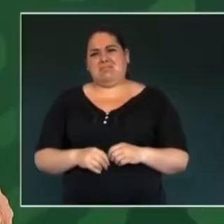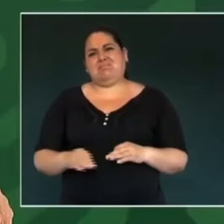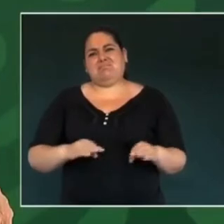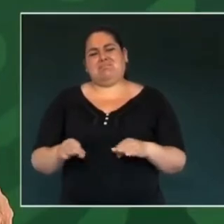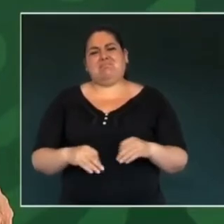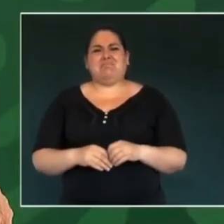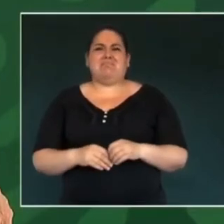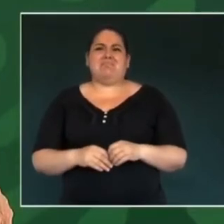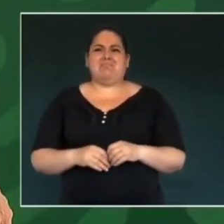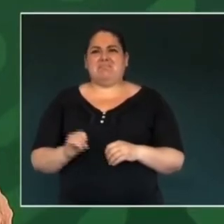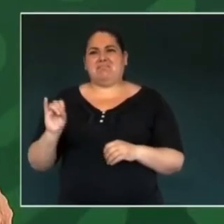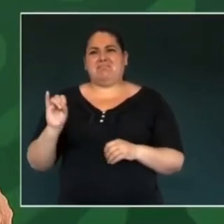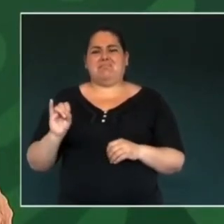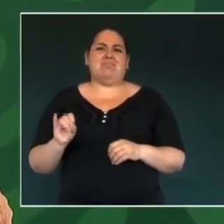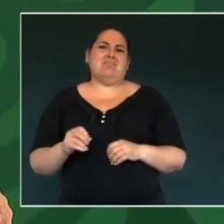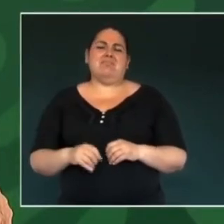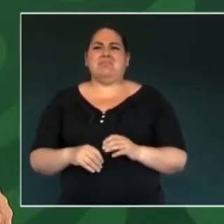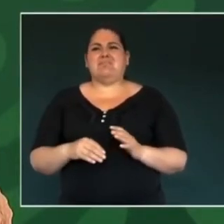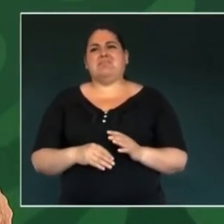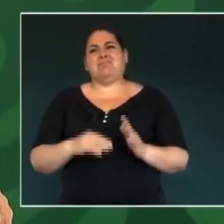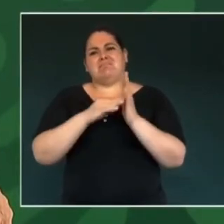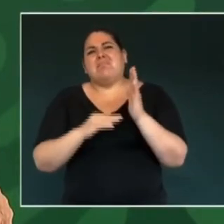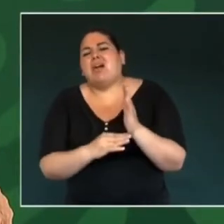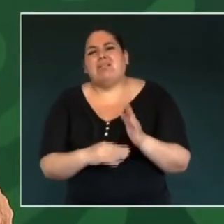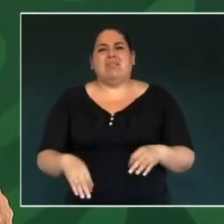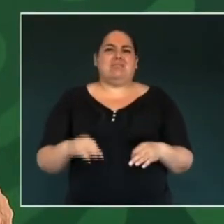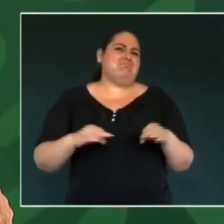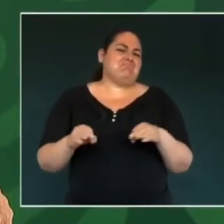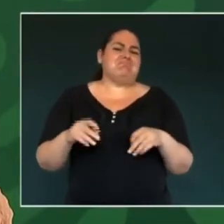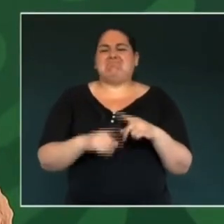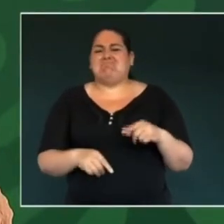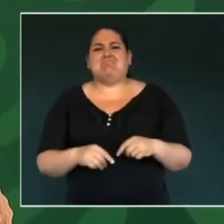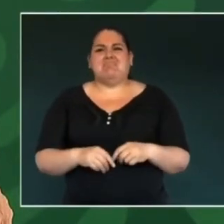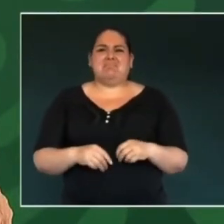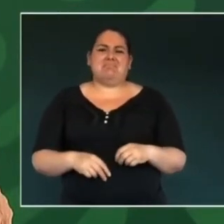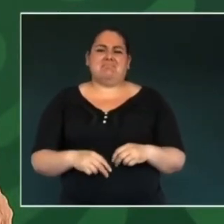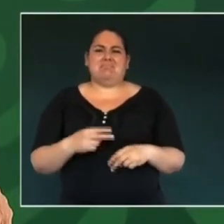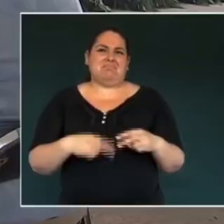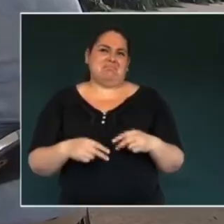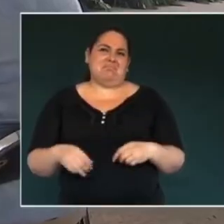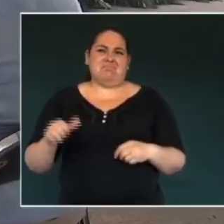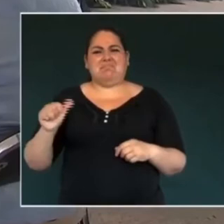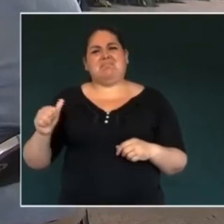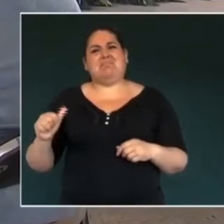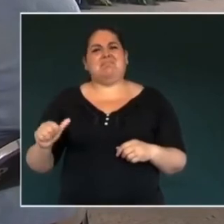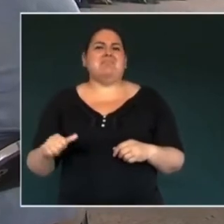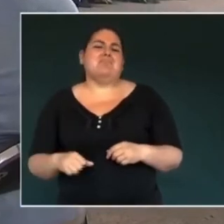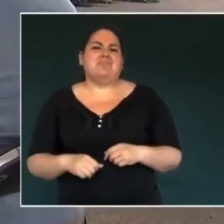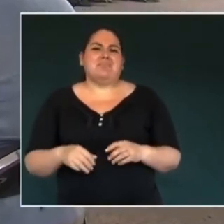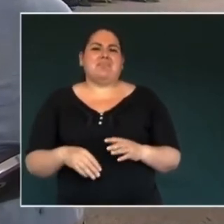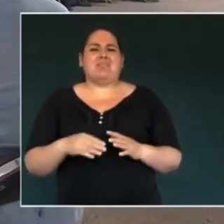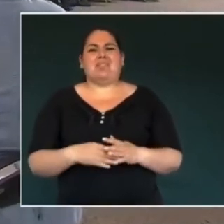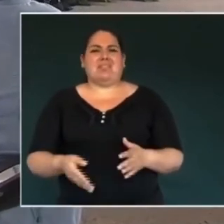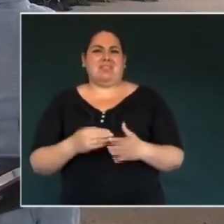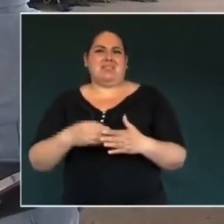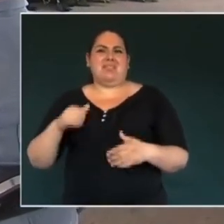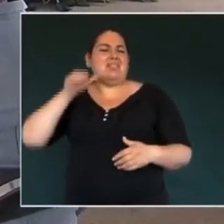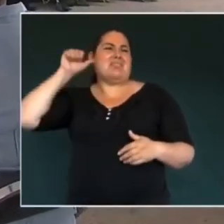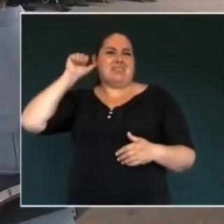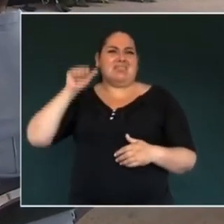En julio apenas 3 mil. Y en lo que llevamos de agosto hasta antier,